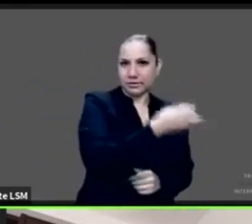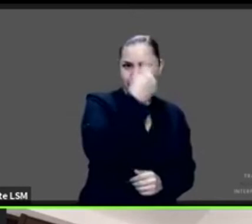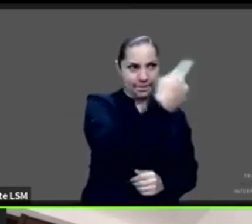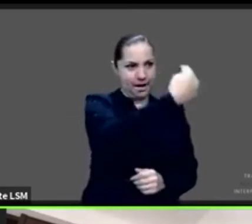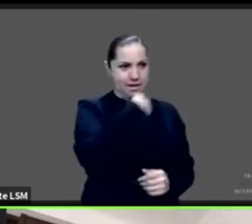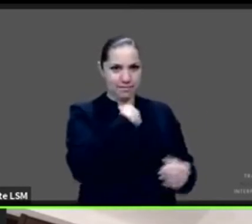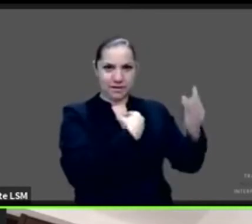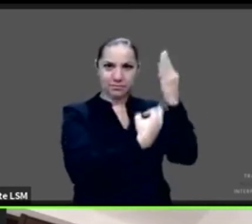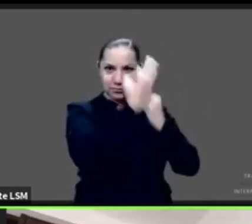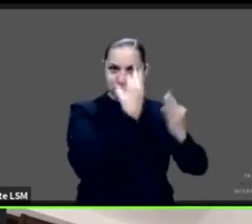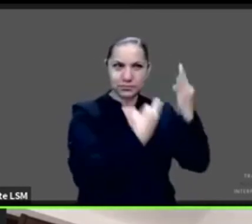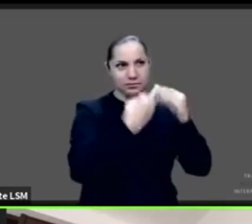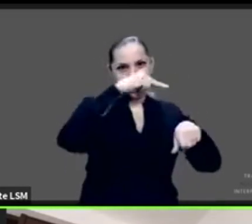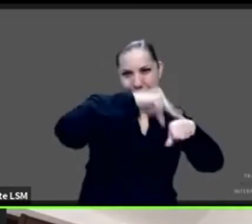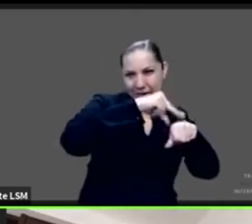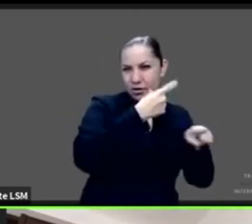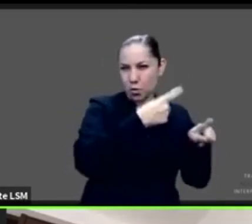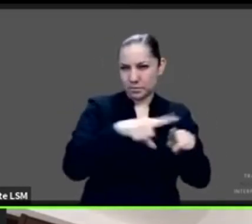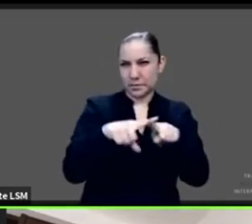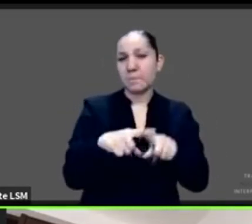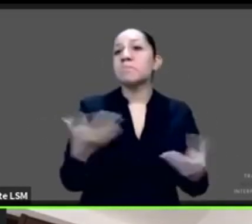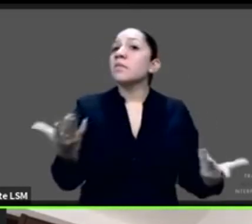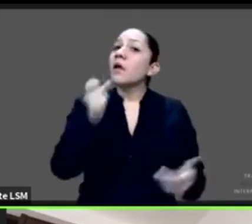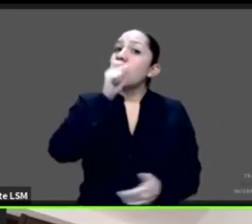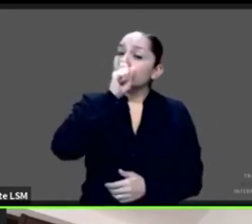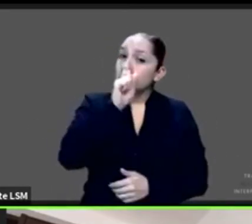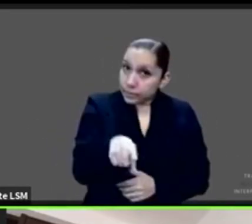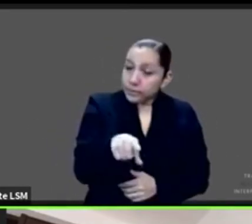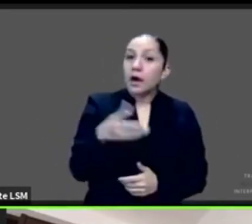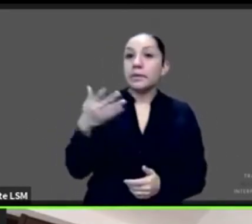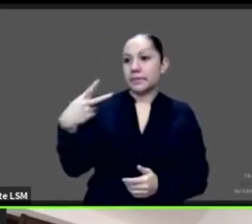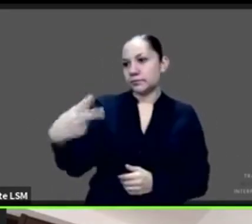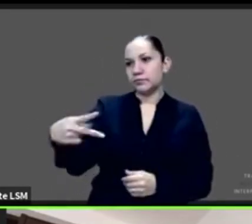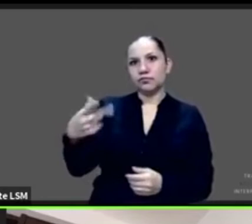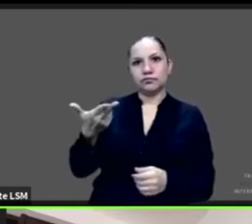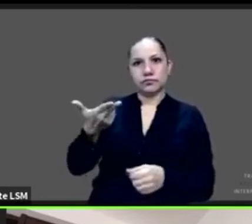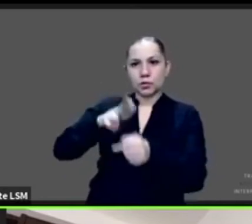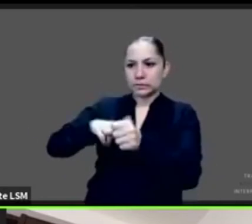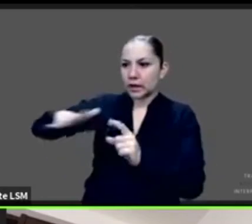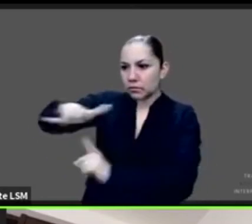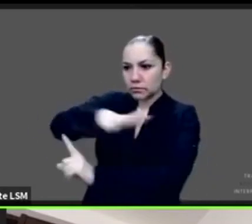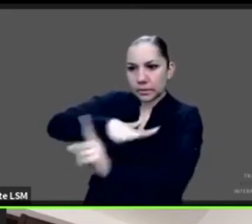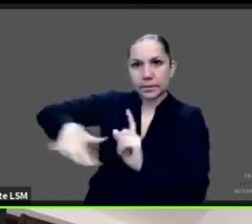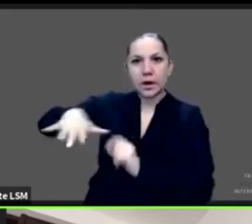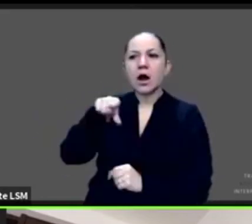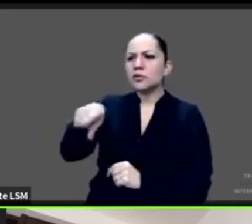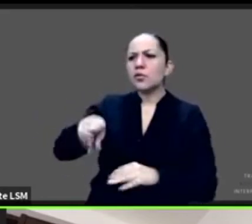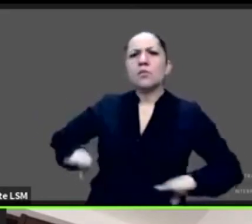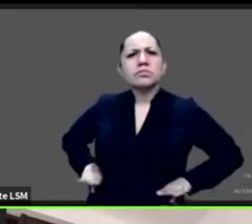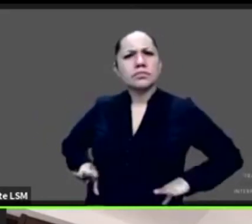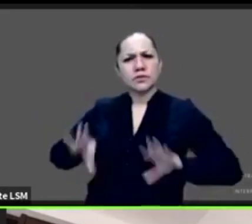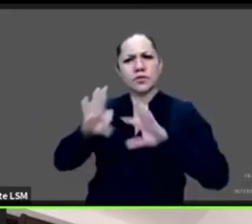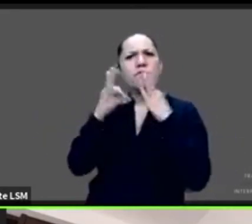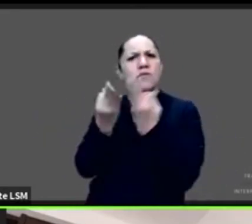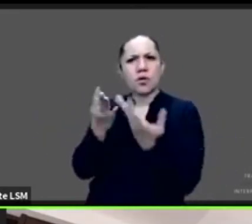que desgraciadamente es de lo que están, pues, bastos los